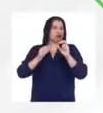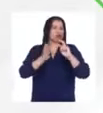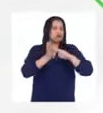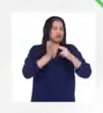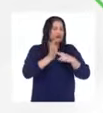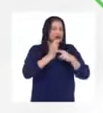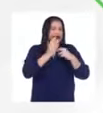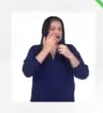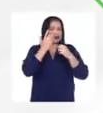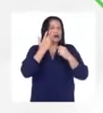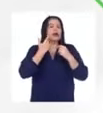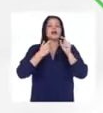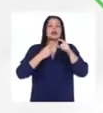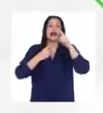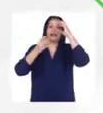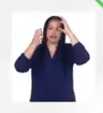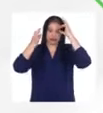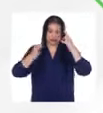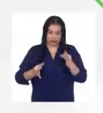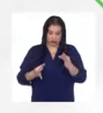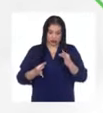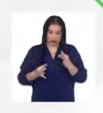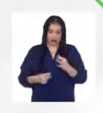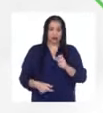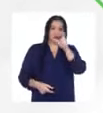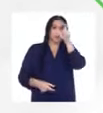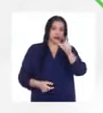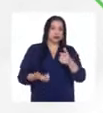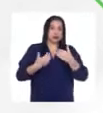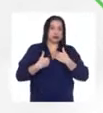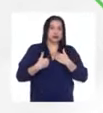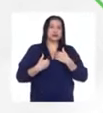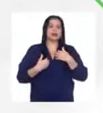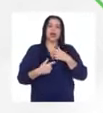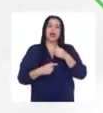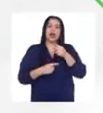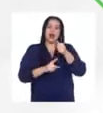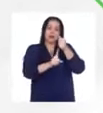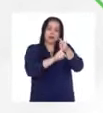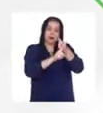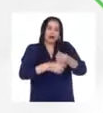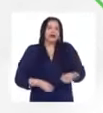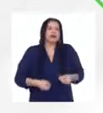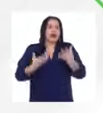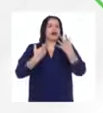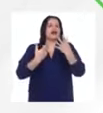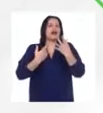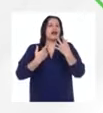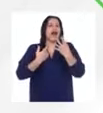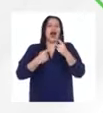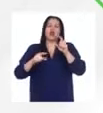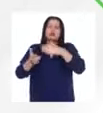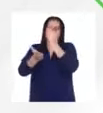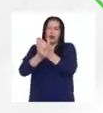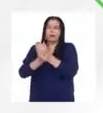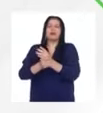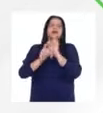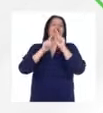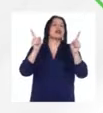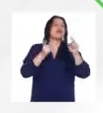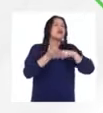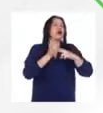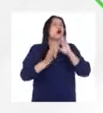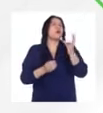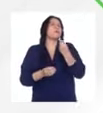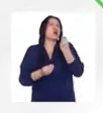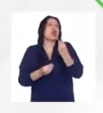decisión que tú tienes es que tú puedes atribuirle distintos tipos de significado a lo que te ocurre